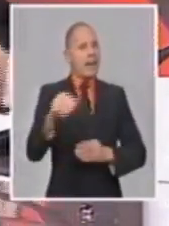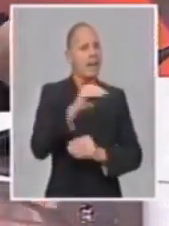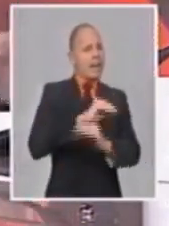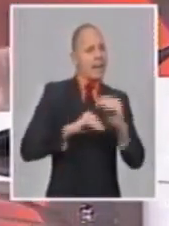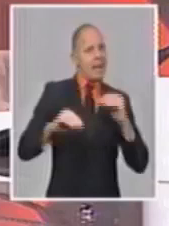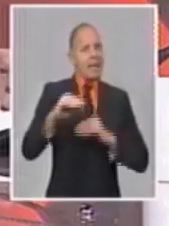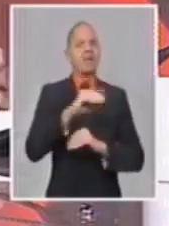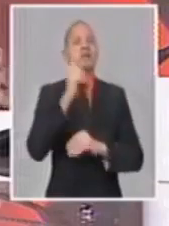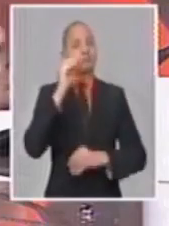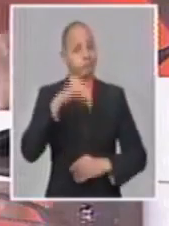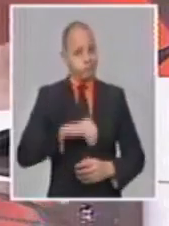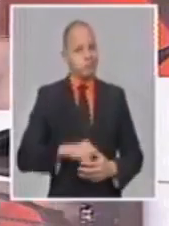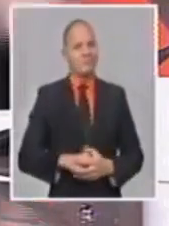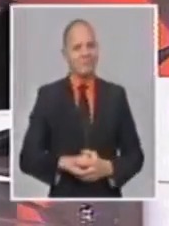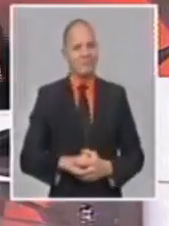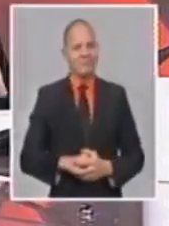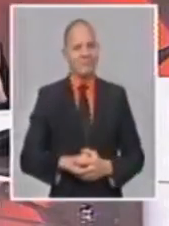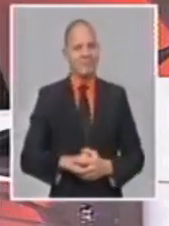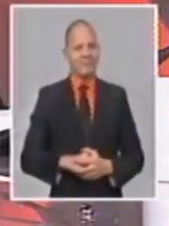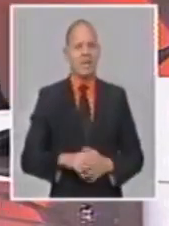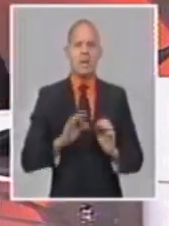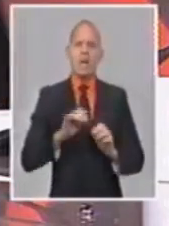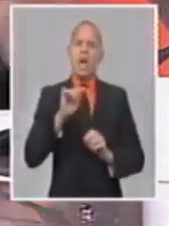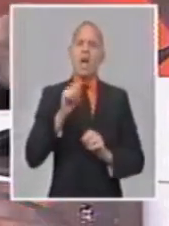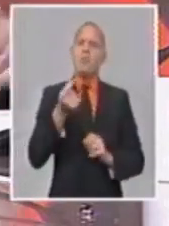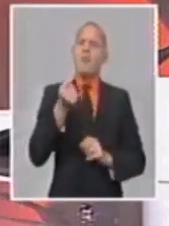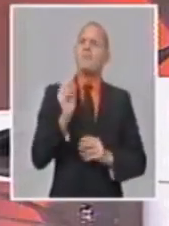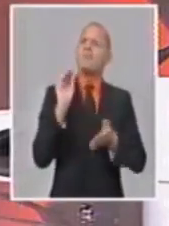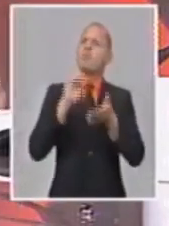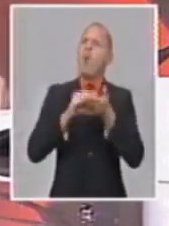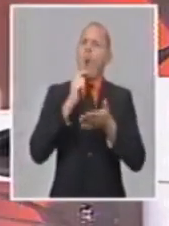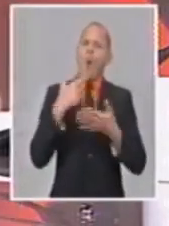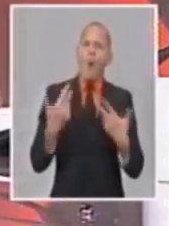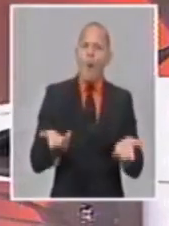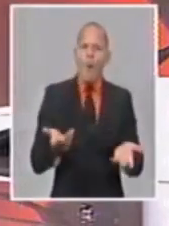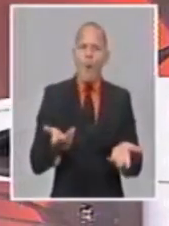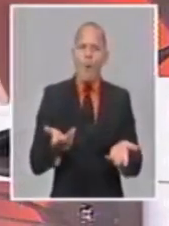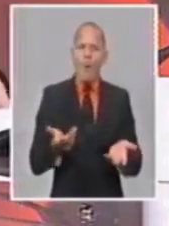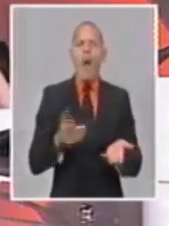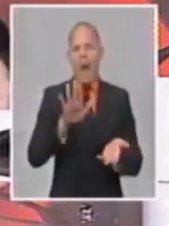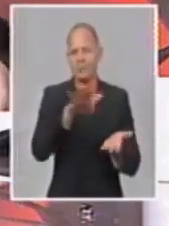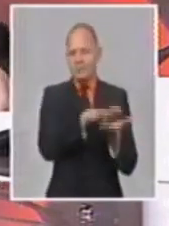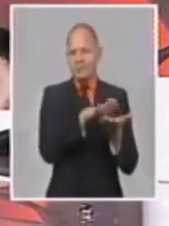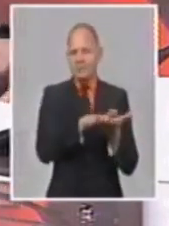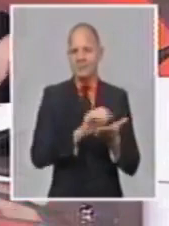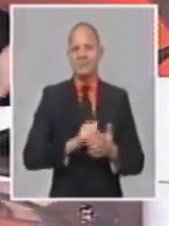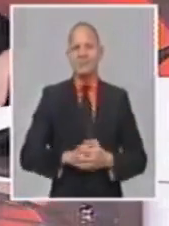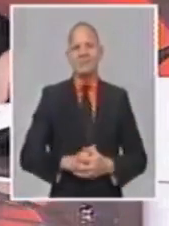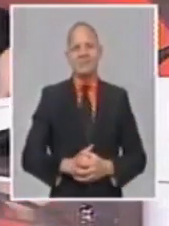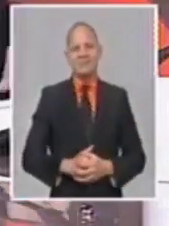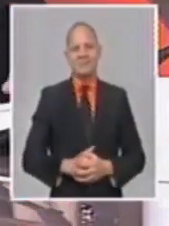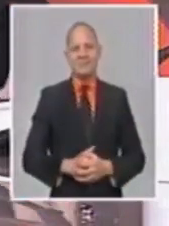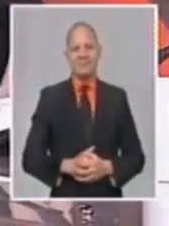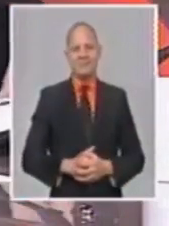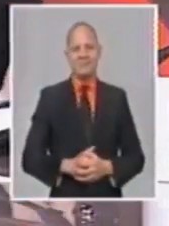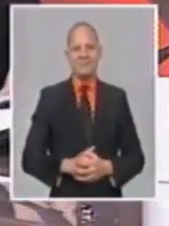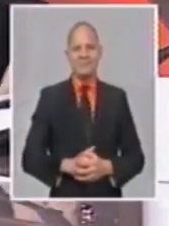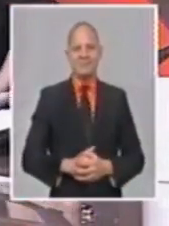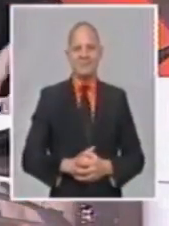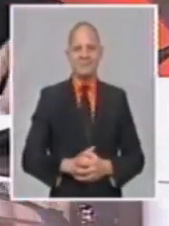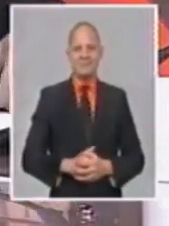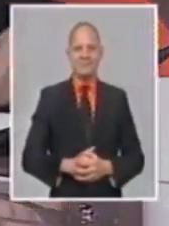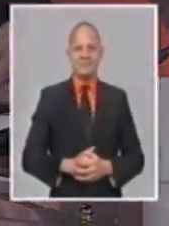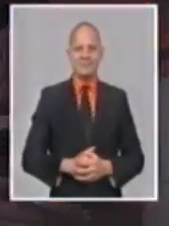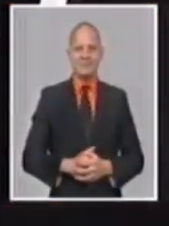en estos días en la sociedad cubana. Pero, ¿cómo se forman esos precios? ¿Cuáles son las facultades? De eso estaremos hablando a continuación en esta mesa redonda.